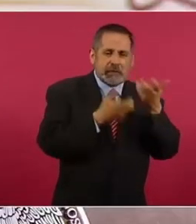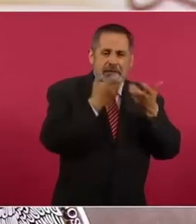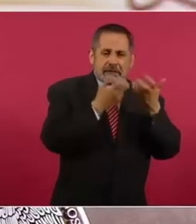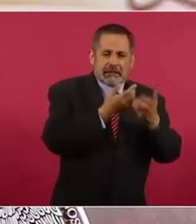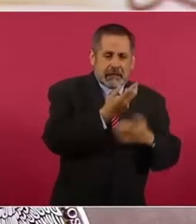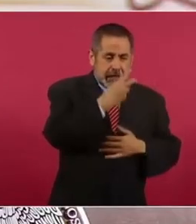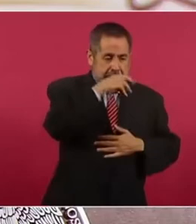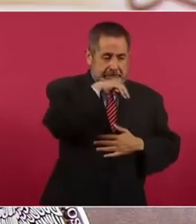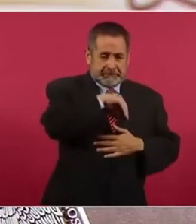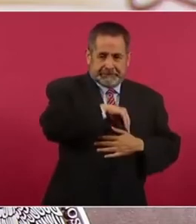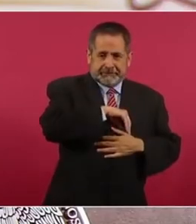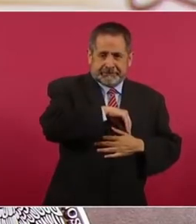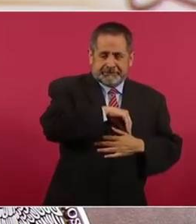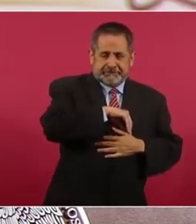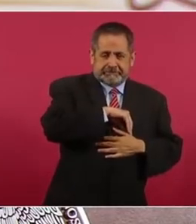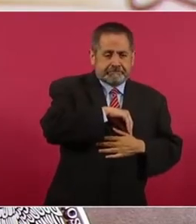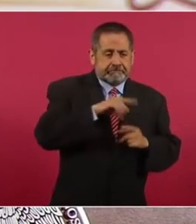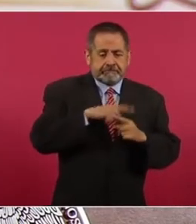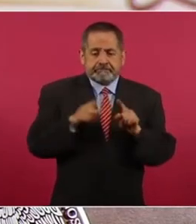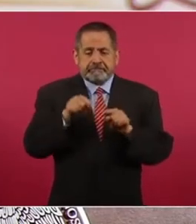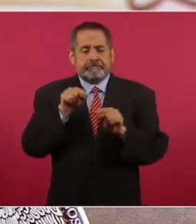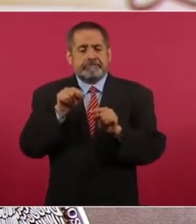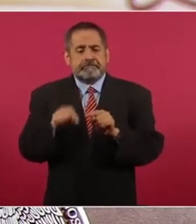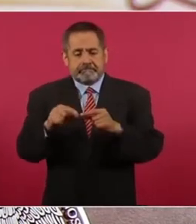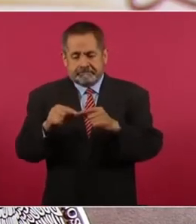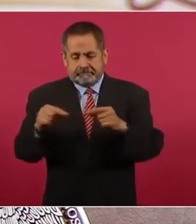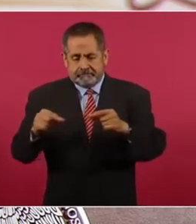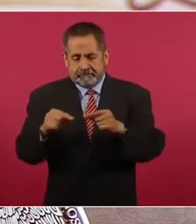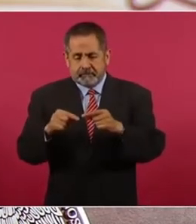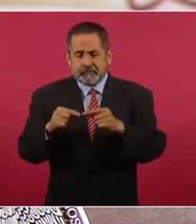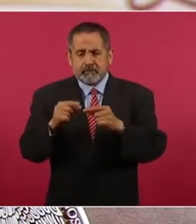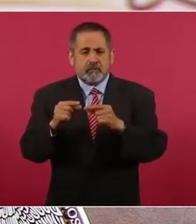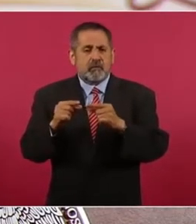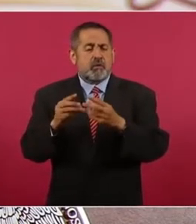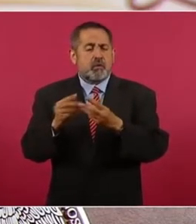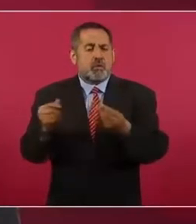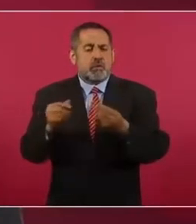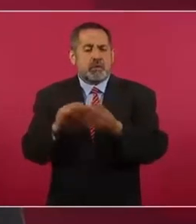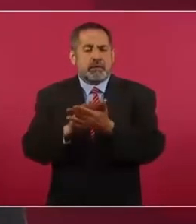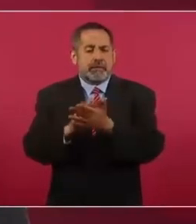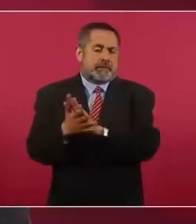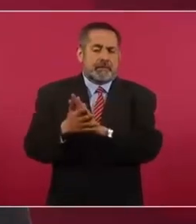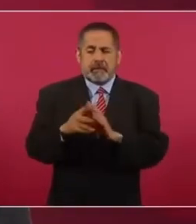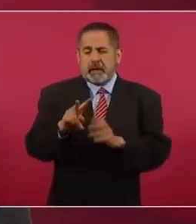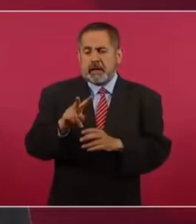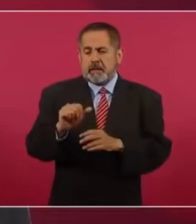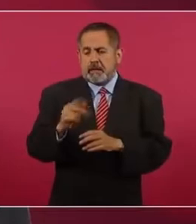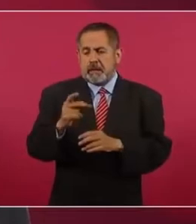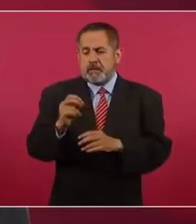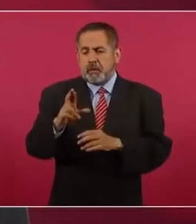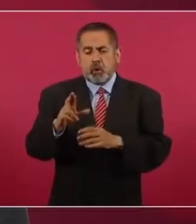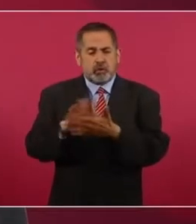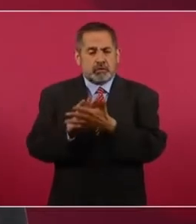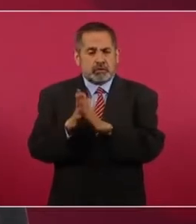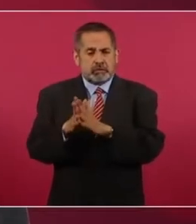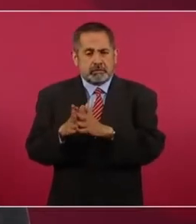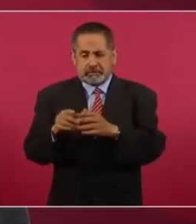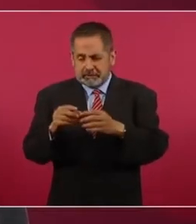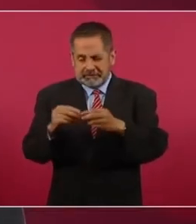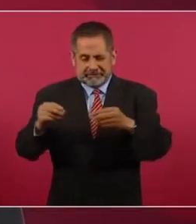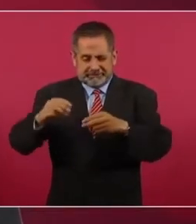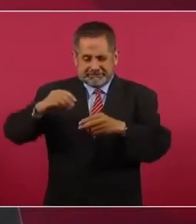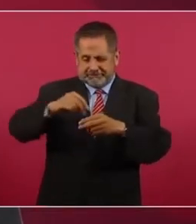consumidoras respiren humo de tabaco, vaporiza el tabaco cuando se encuentra en fase sólida,